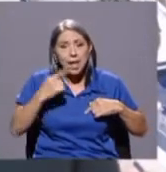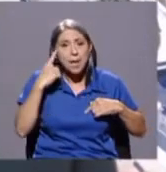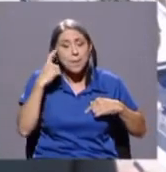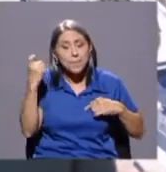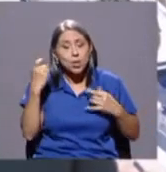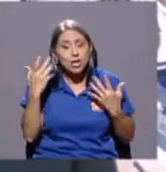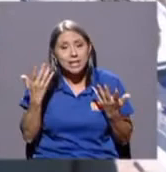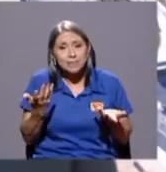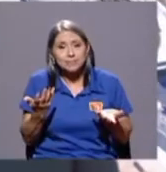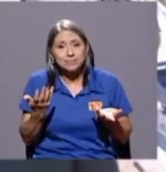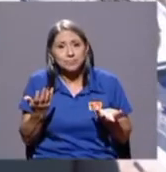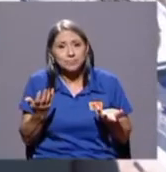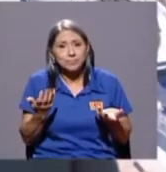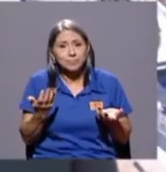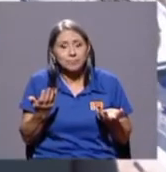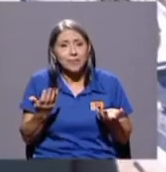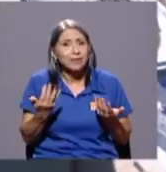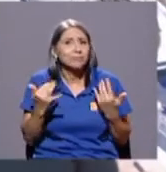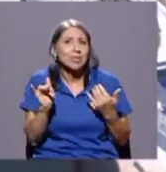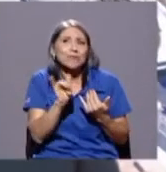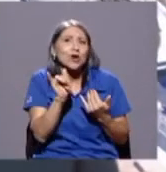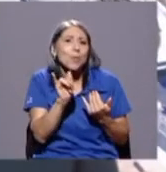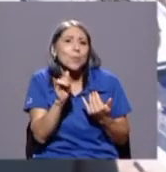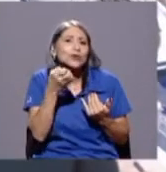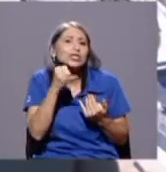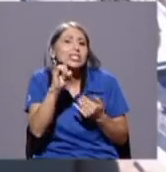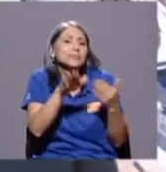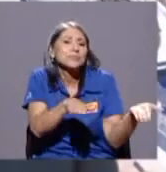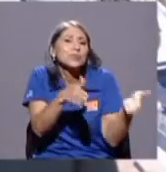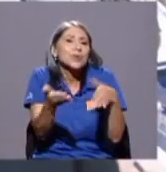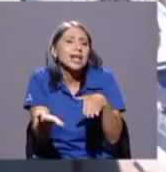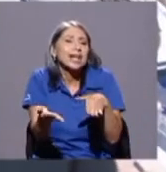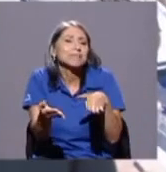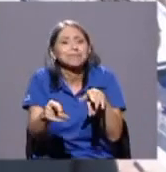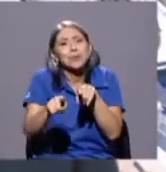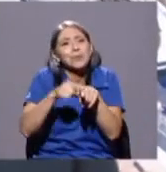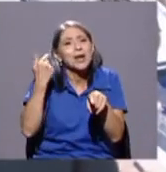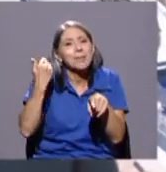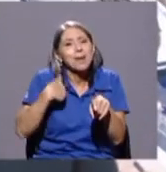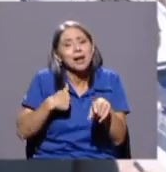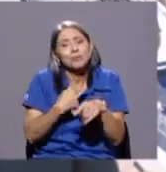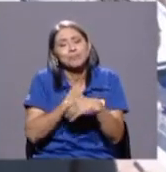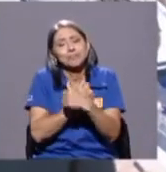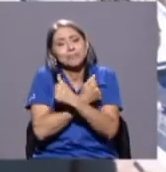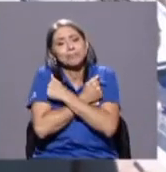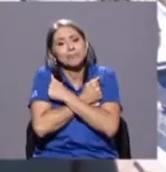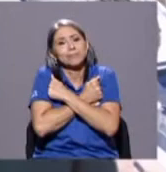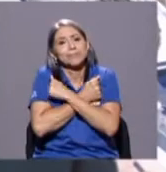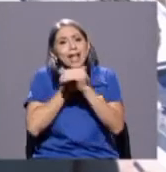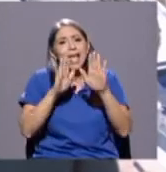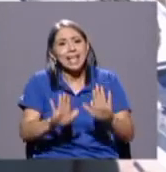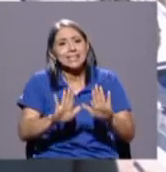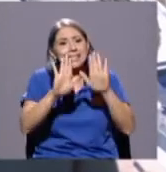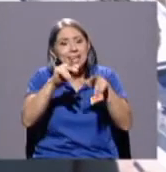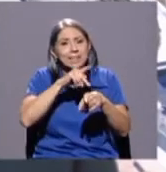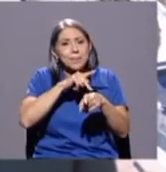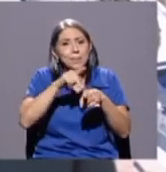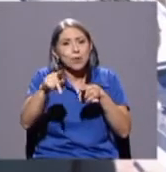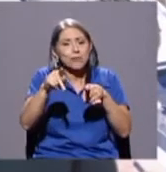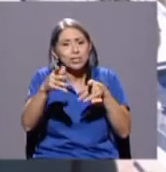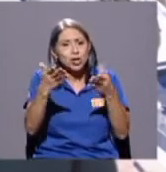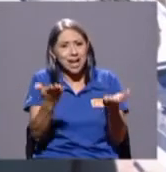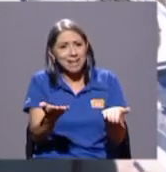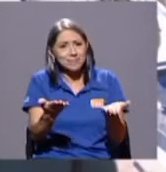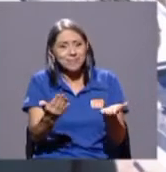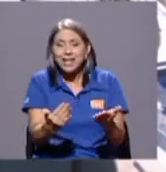prácticamente a un hermano muy querido, un excelente profesional, un gran amigo y una persona